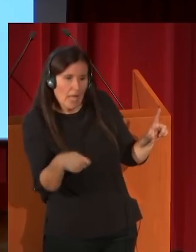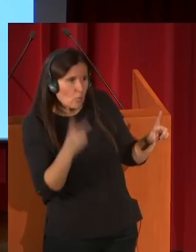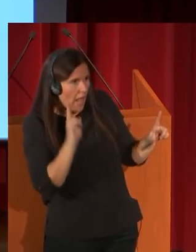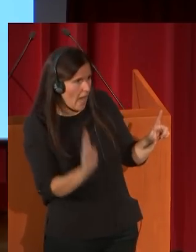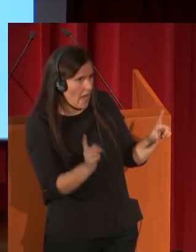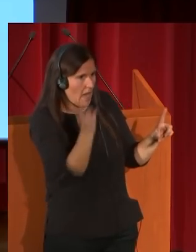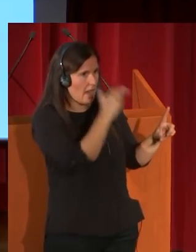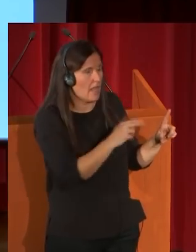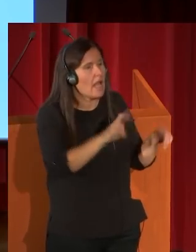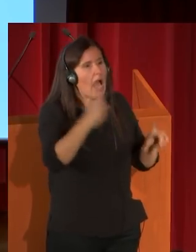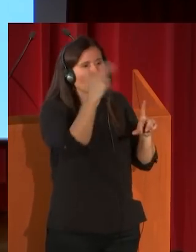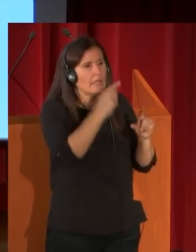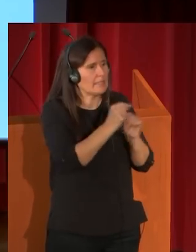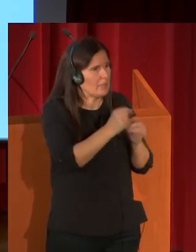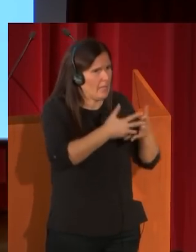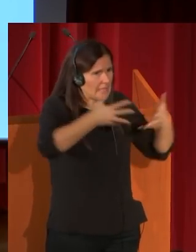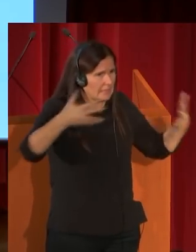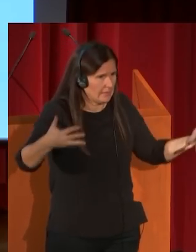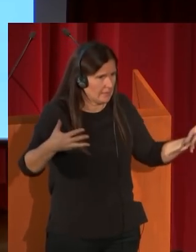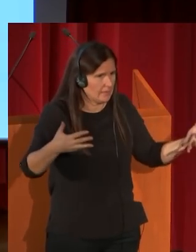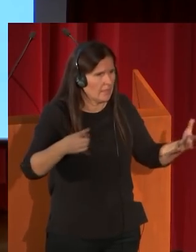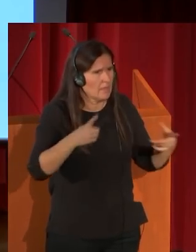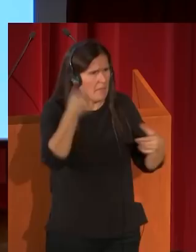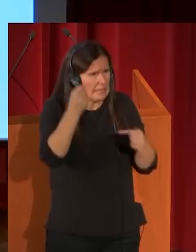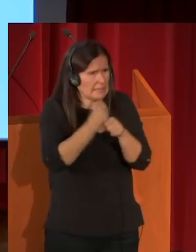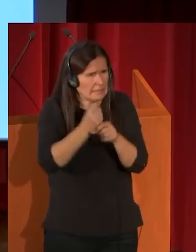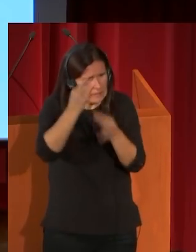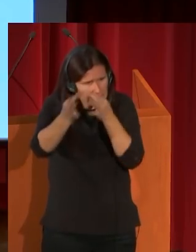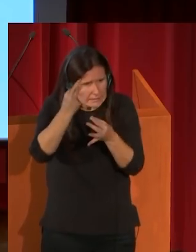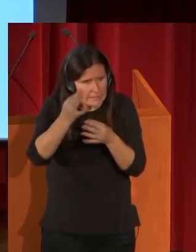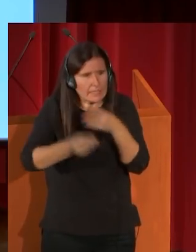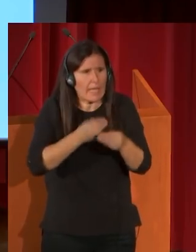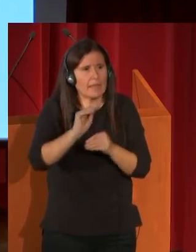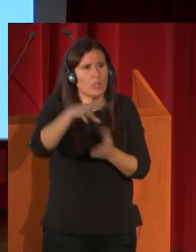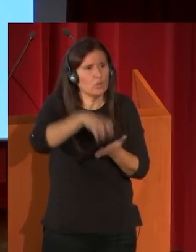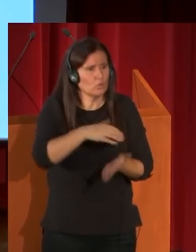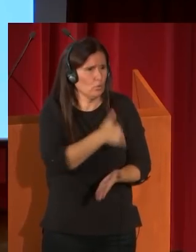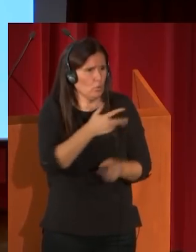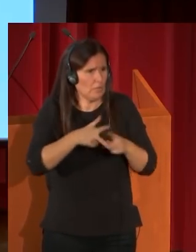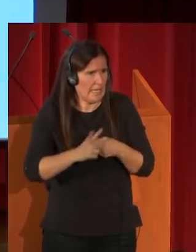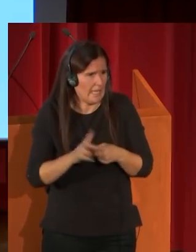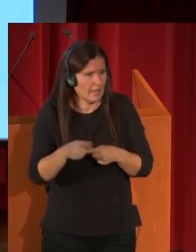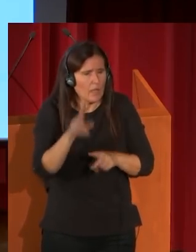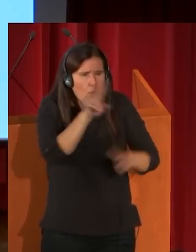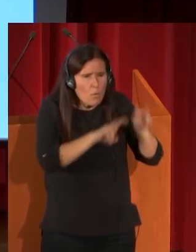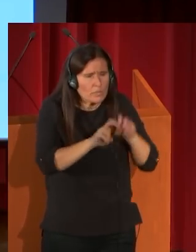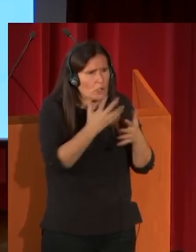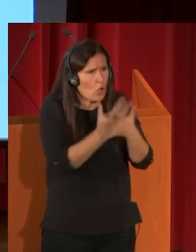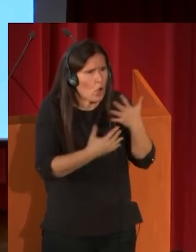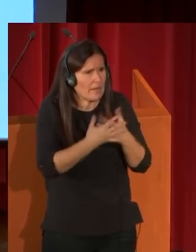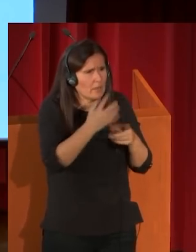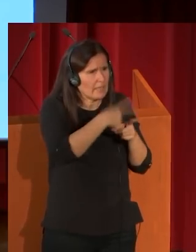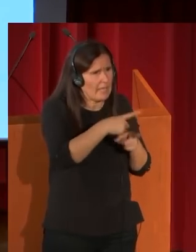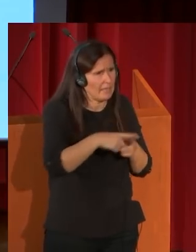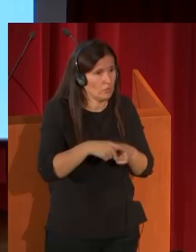acuarelas de mayor tamaño, más elaboradas, que en cambio realiza en su atelier, buscando una combinación de elementos, como